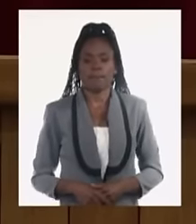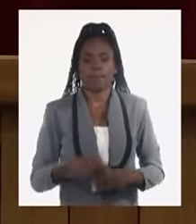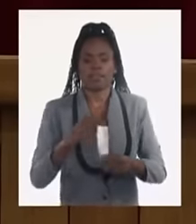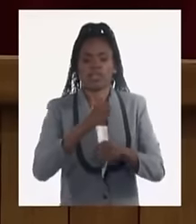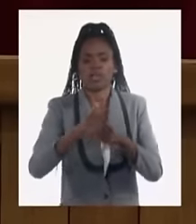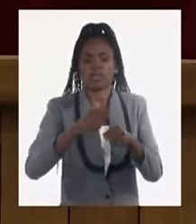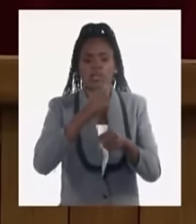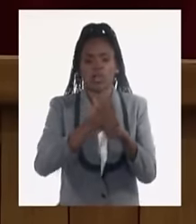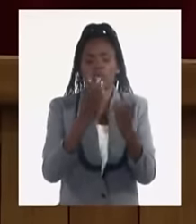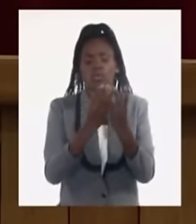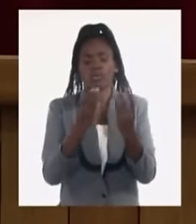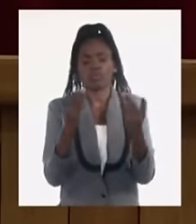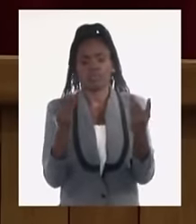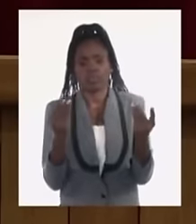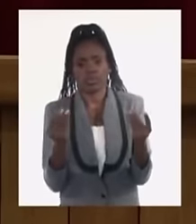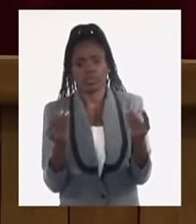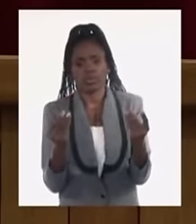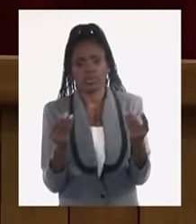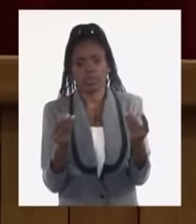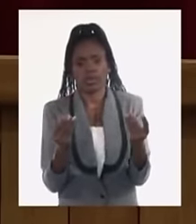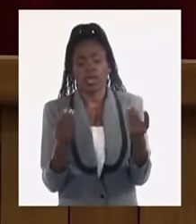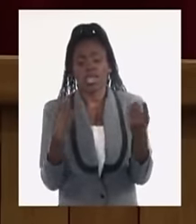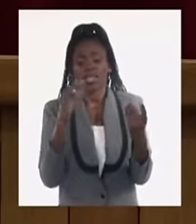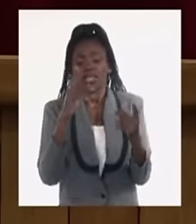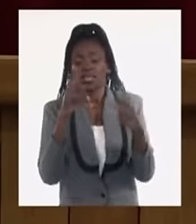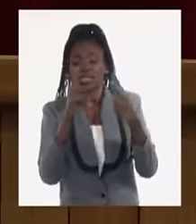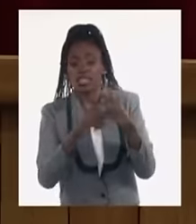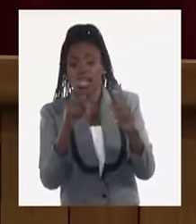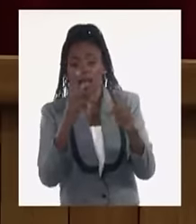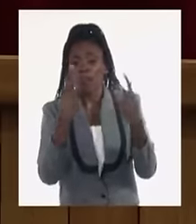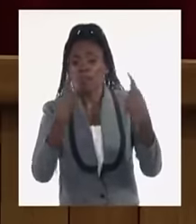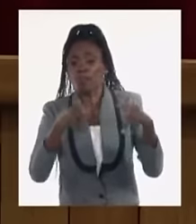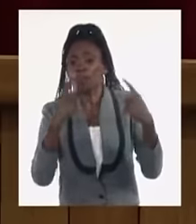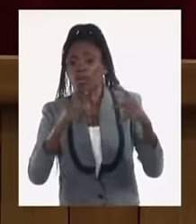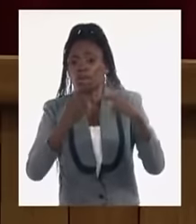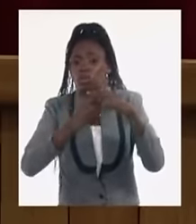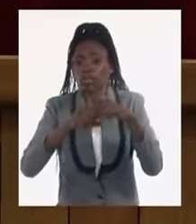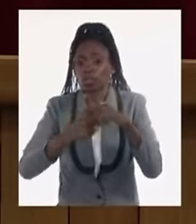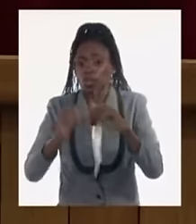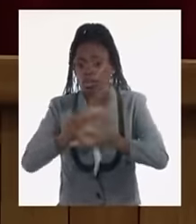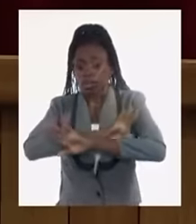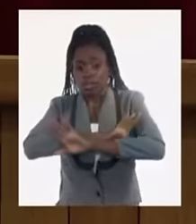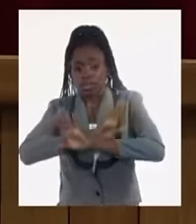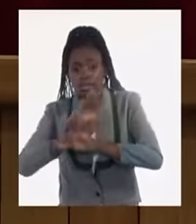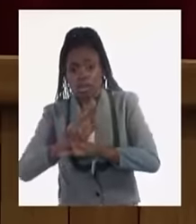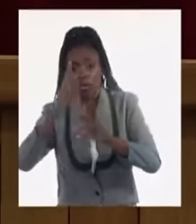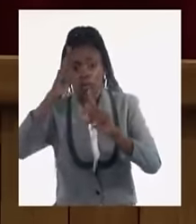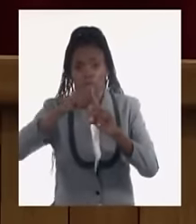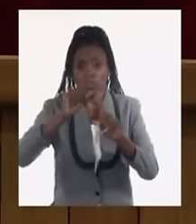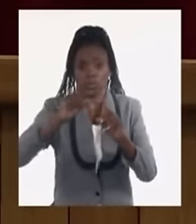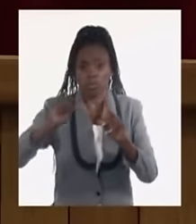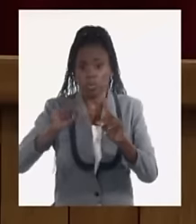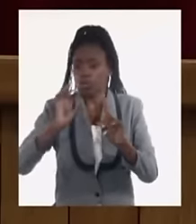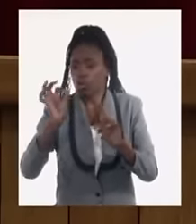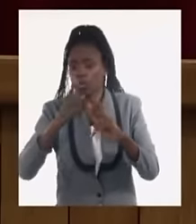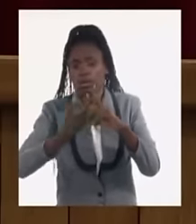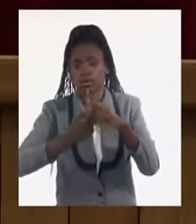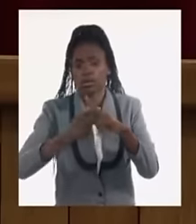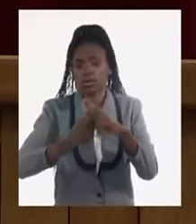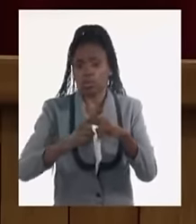la tierra y perfeccionar y resolver definitivamente un tema que no lo hemos resuelto